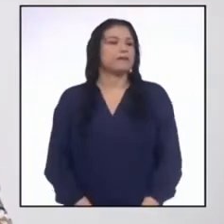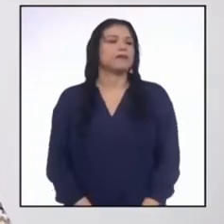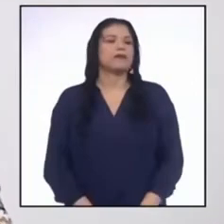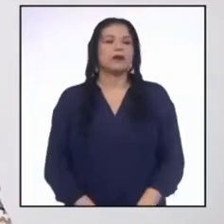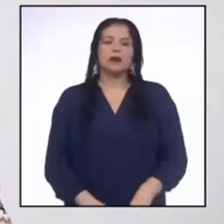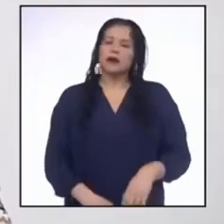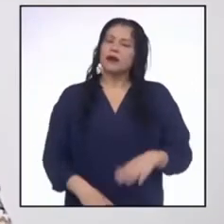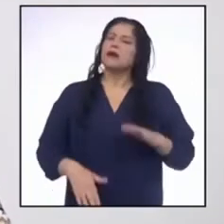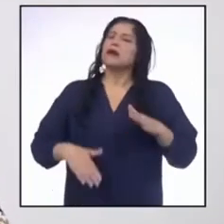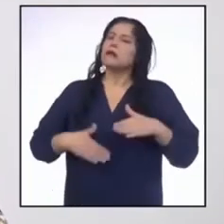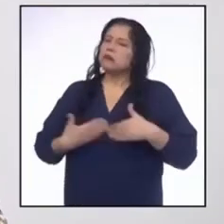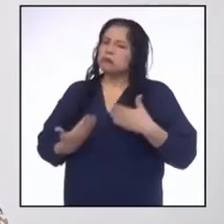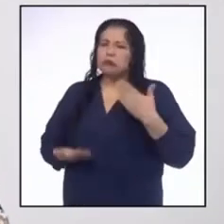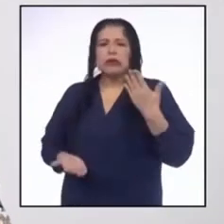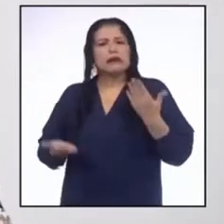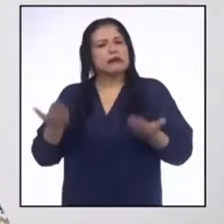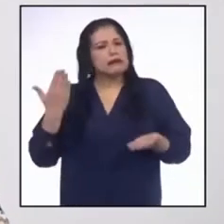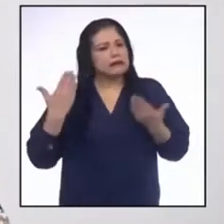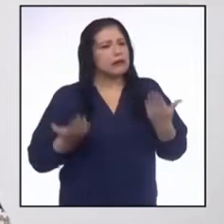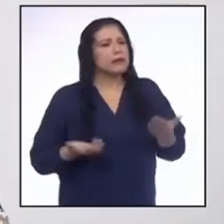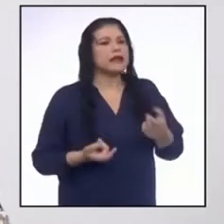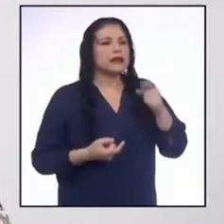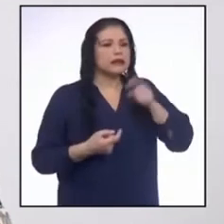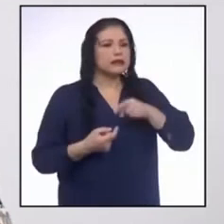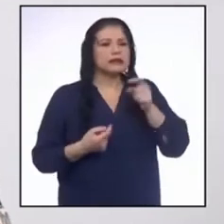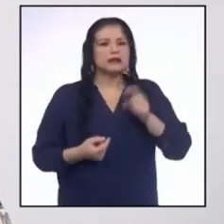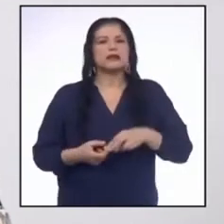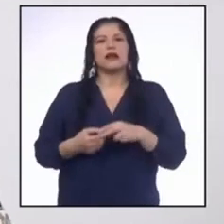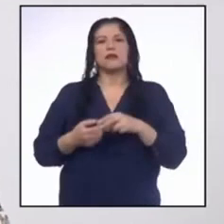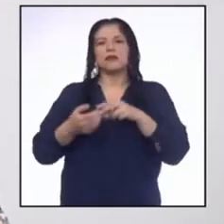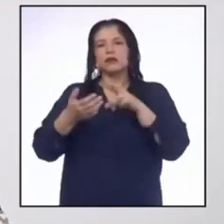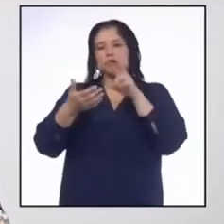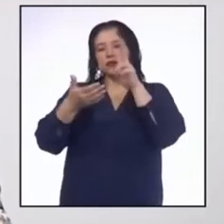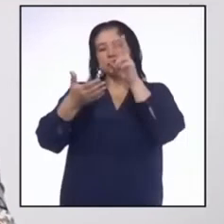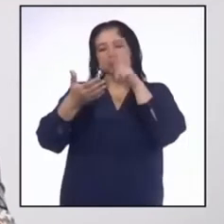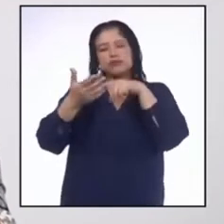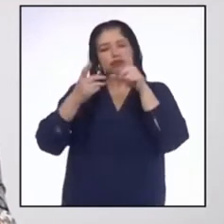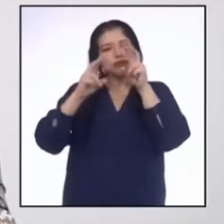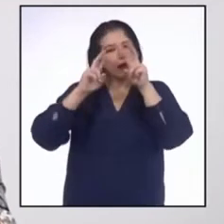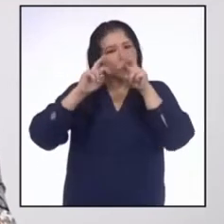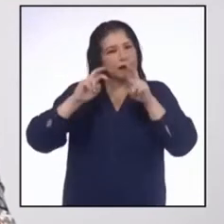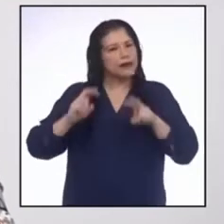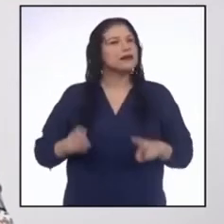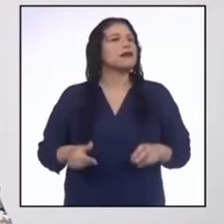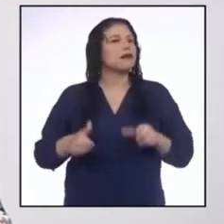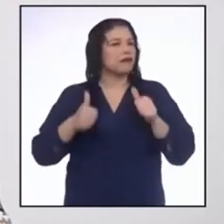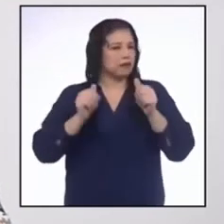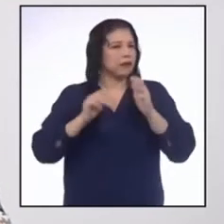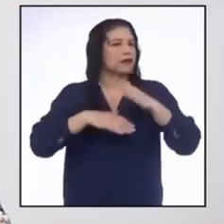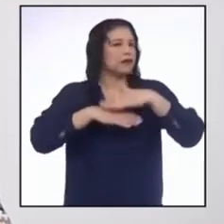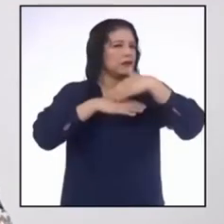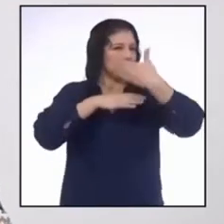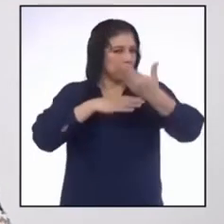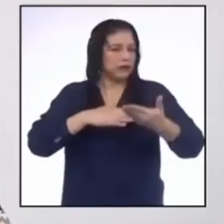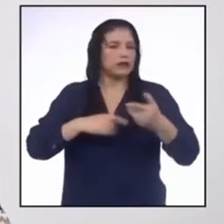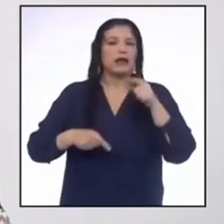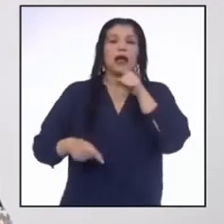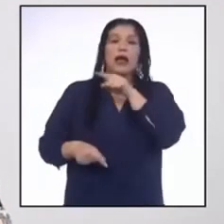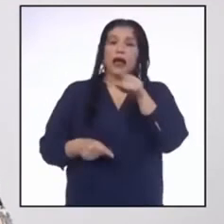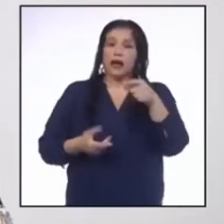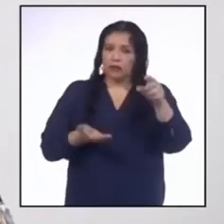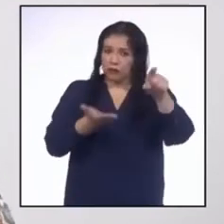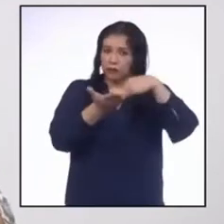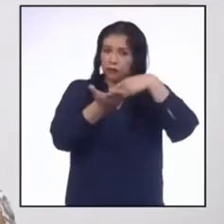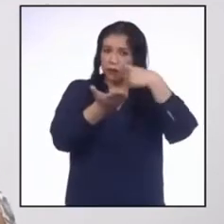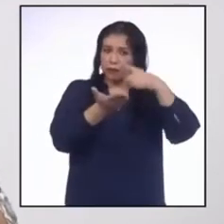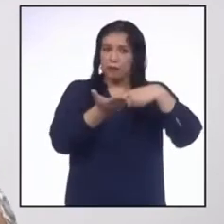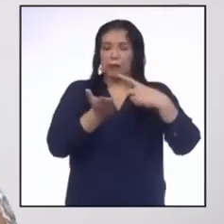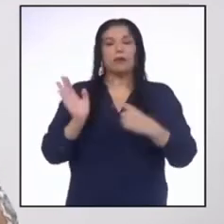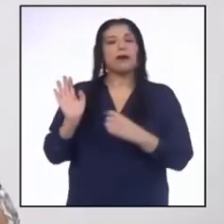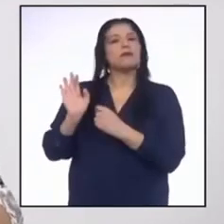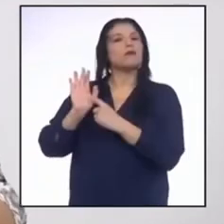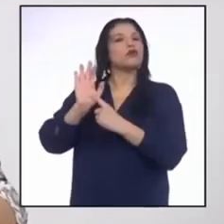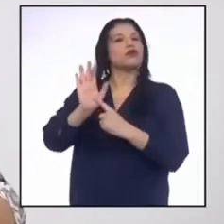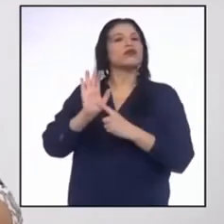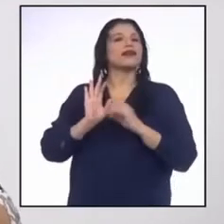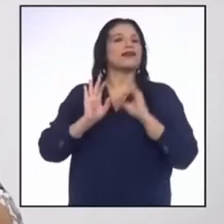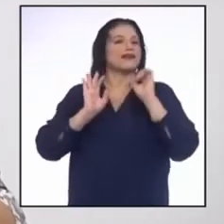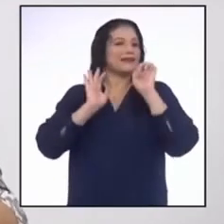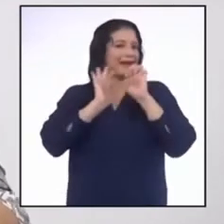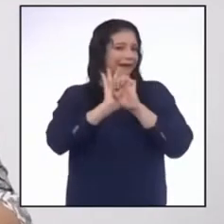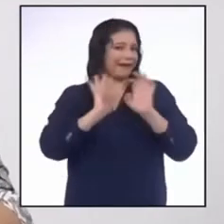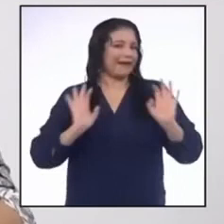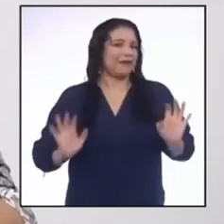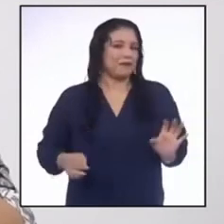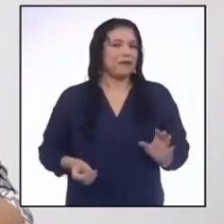Puede ser. Habría que examinarlo bien. Bueno, esos son los ejemplos que traje para mostrarles.